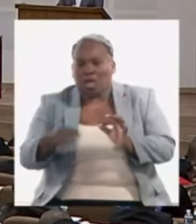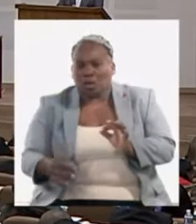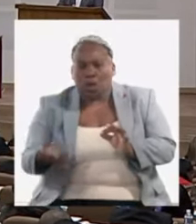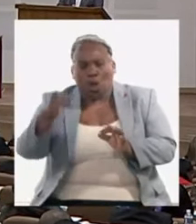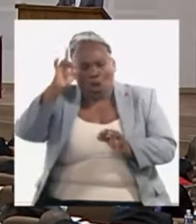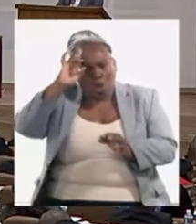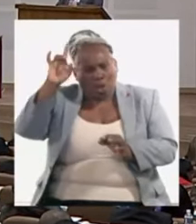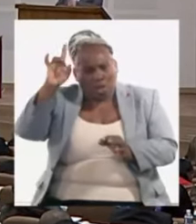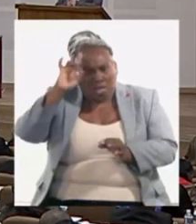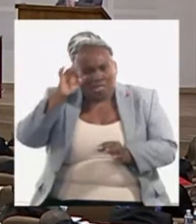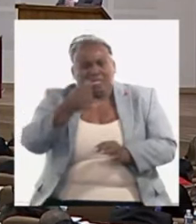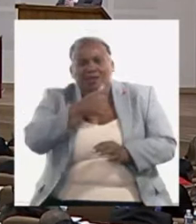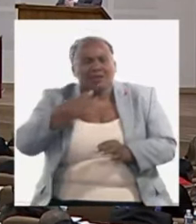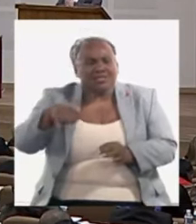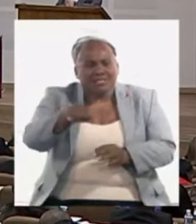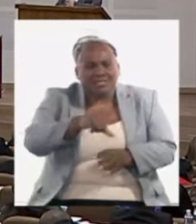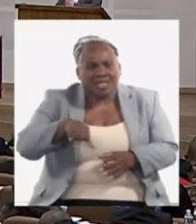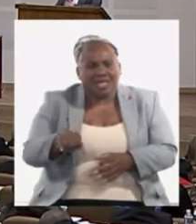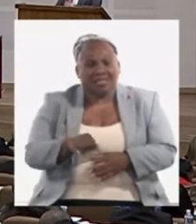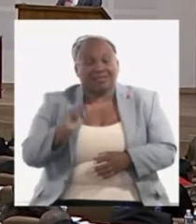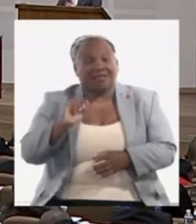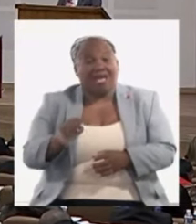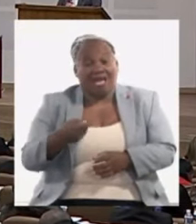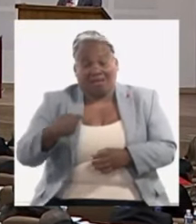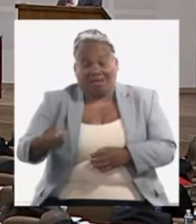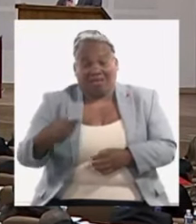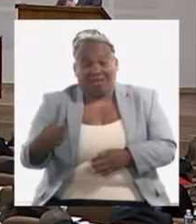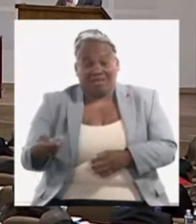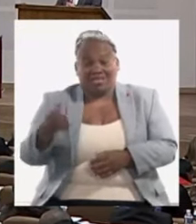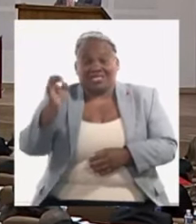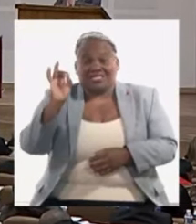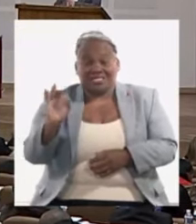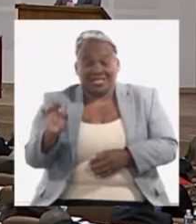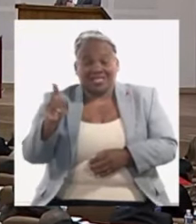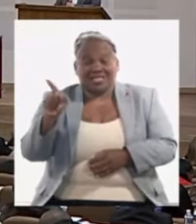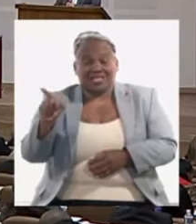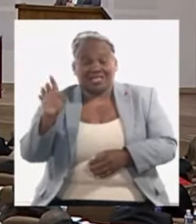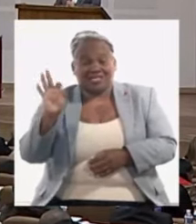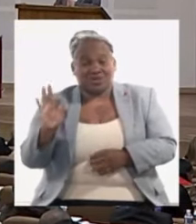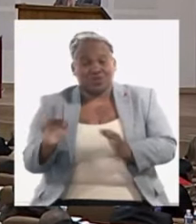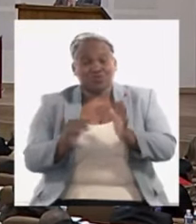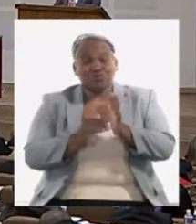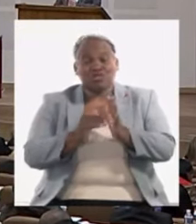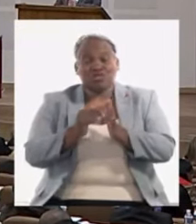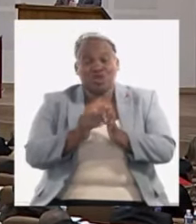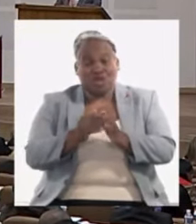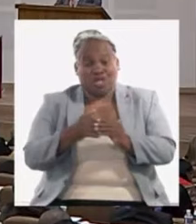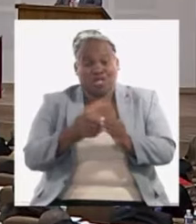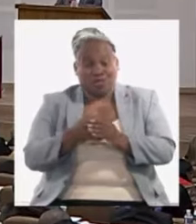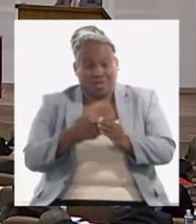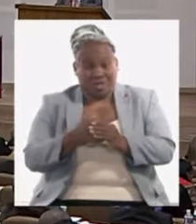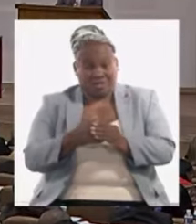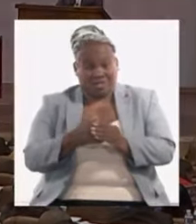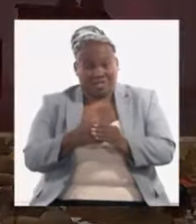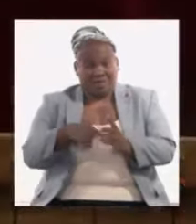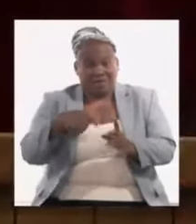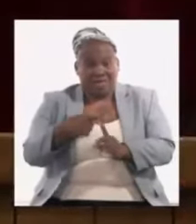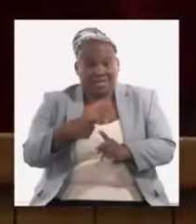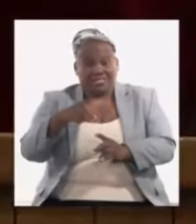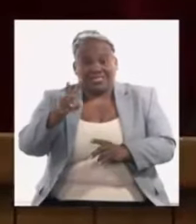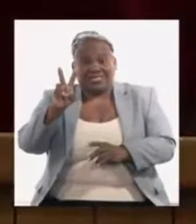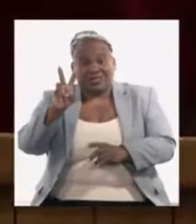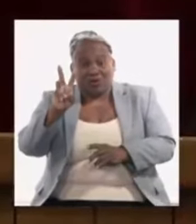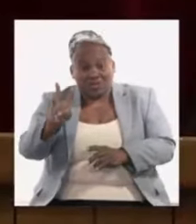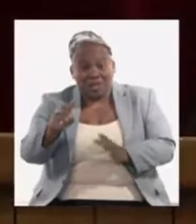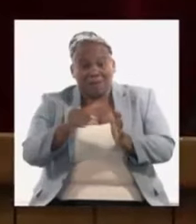la misma cantidad de aceite hay que gastarse 718 millones de dólares más con 3 mil millones de dólares menos